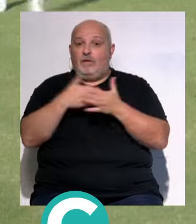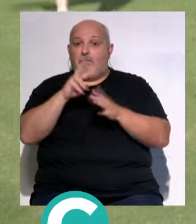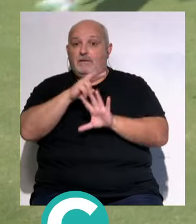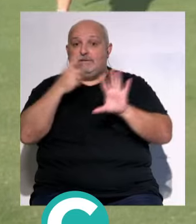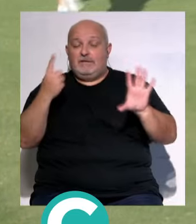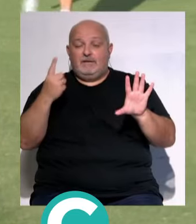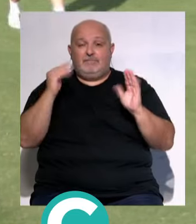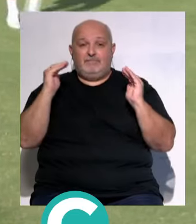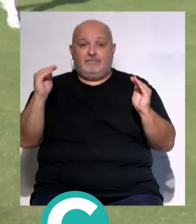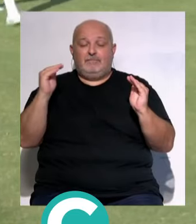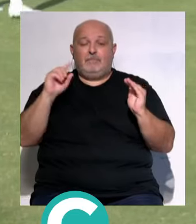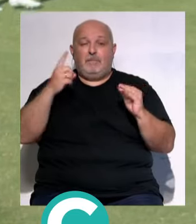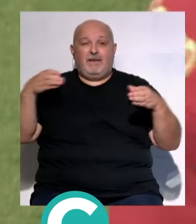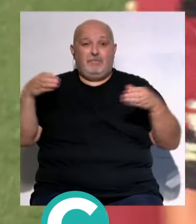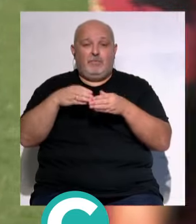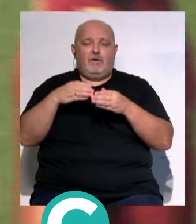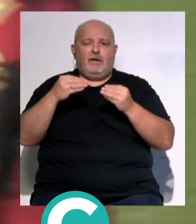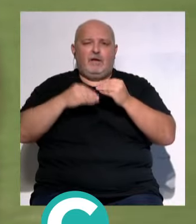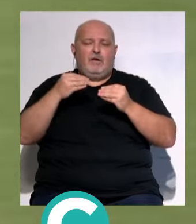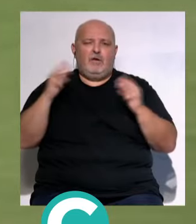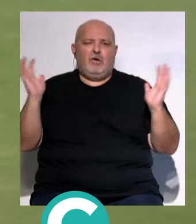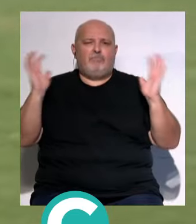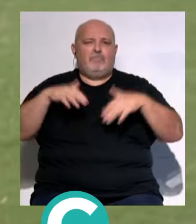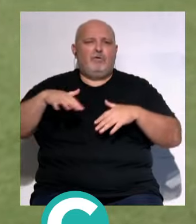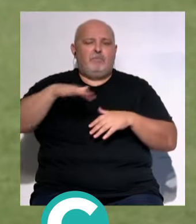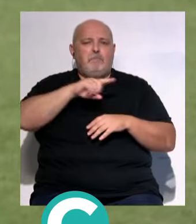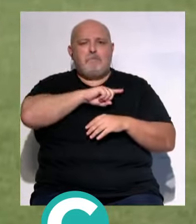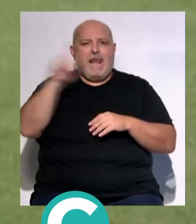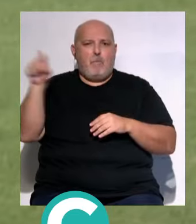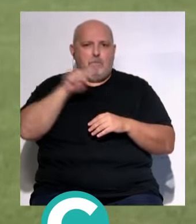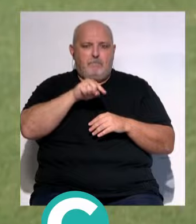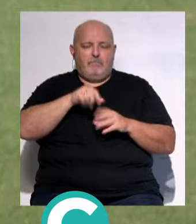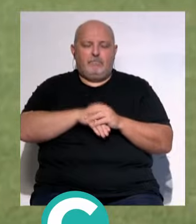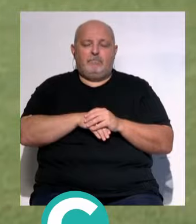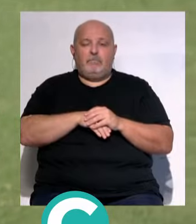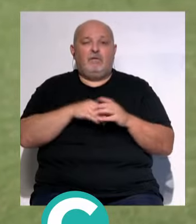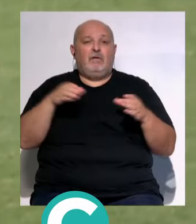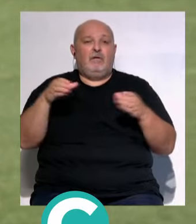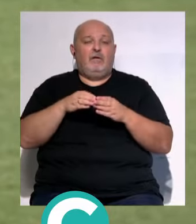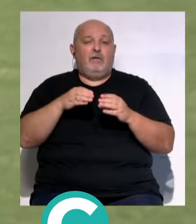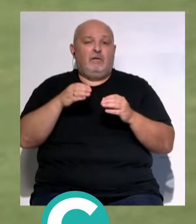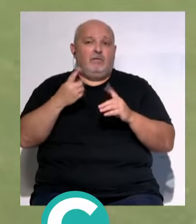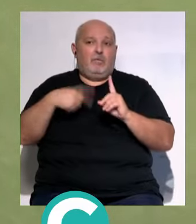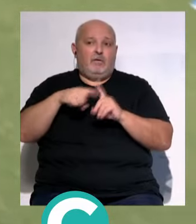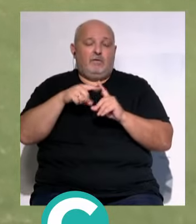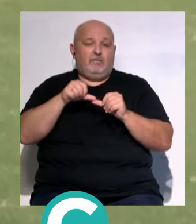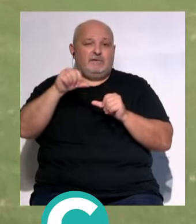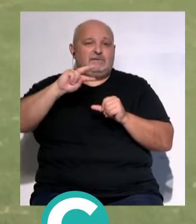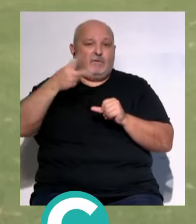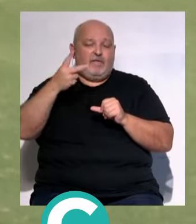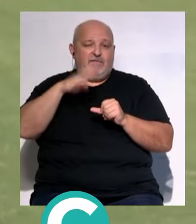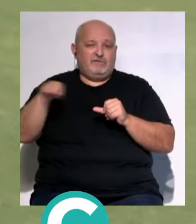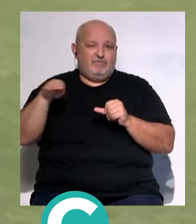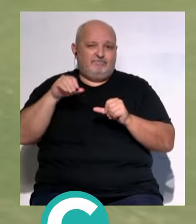26 del mismo mes... ...la primera plantilla realizará... ...una concentración en Benalup... ...los amarillos afrontan el regreso... ...a la segunda